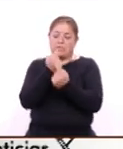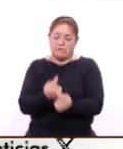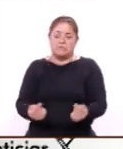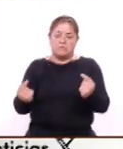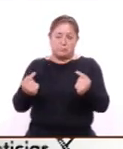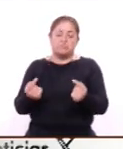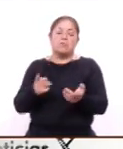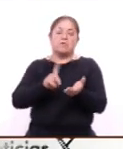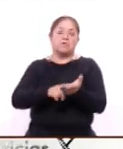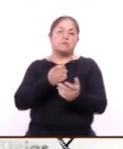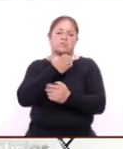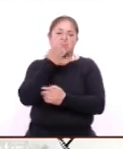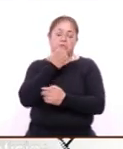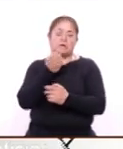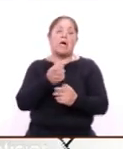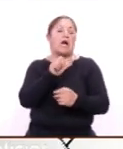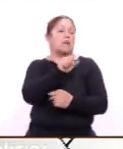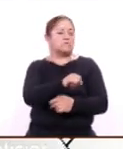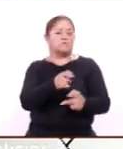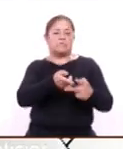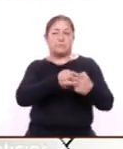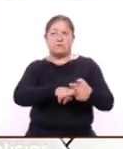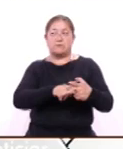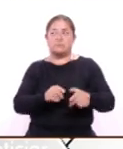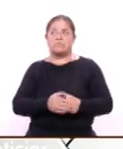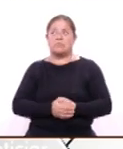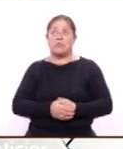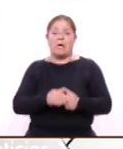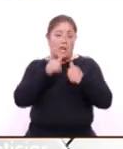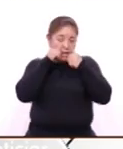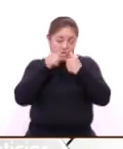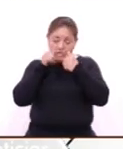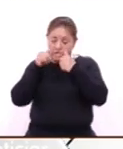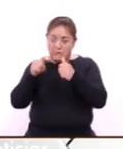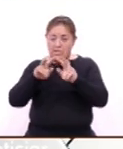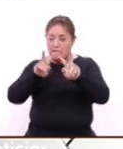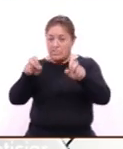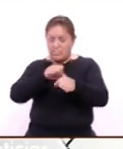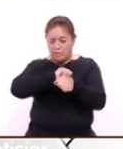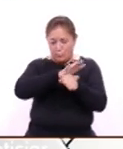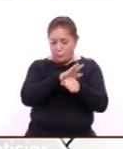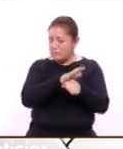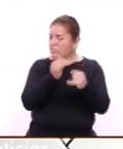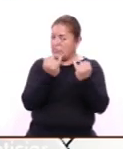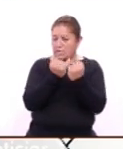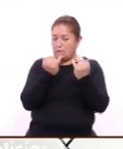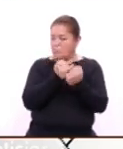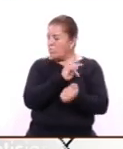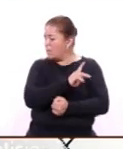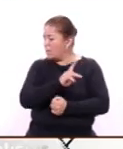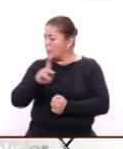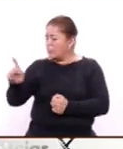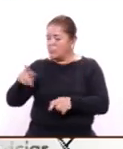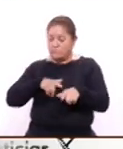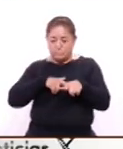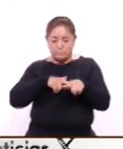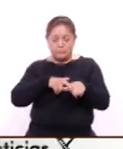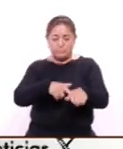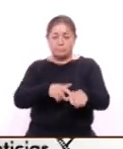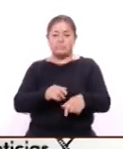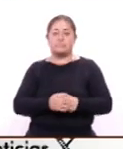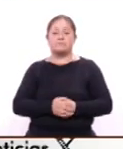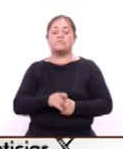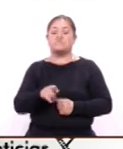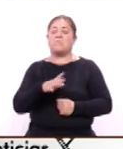escuelas. Empezamos con ese modelo y atendimos ya al tema de COVID, también se le dio seguimiento a todos los niños, se fueron